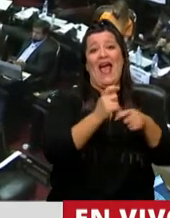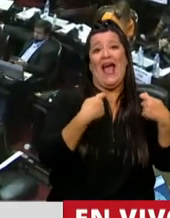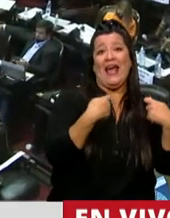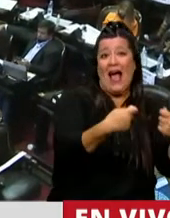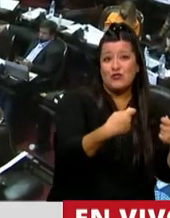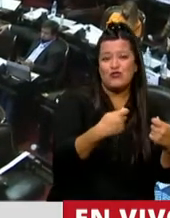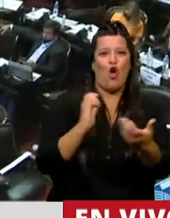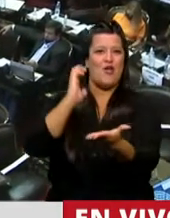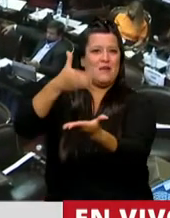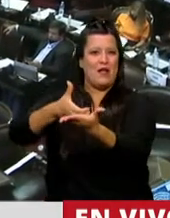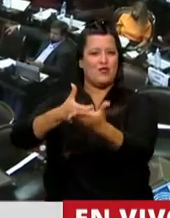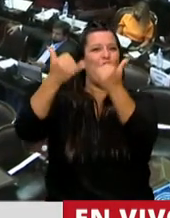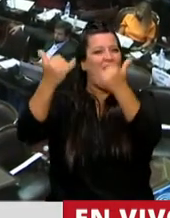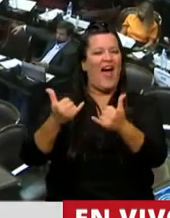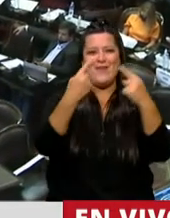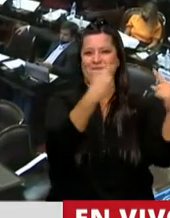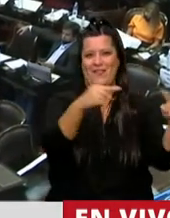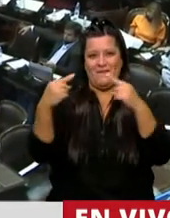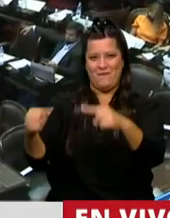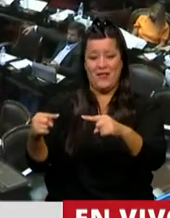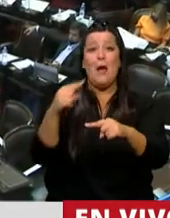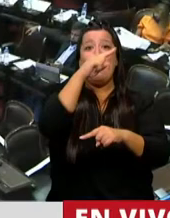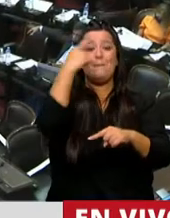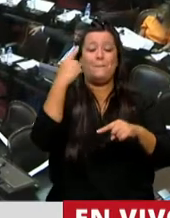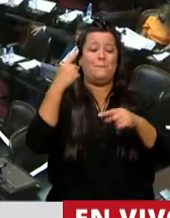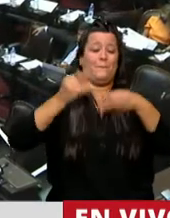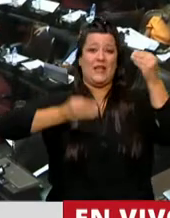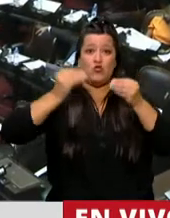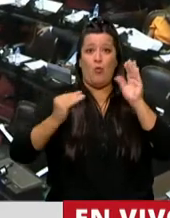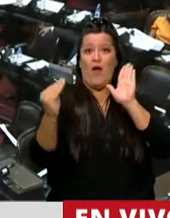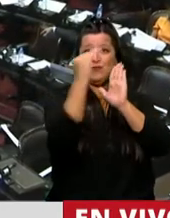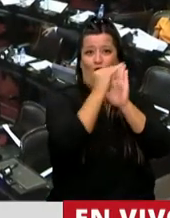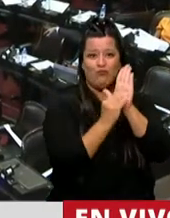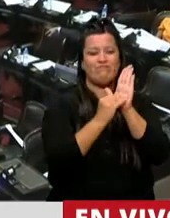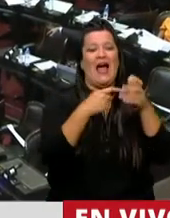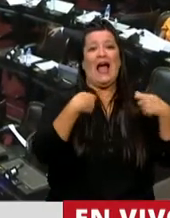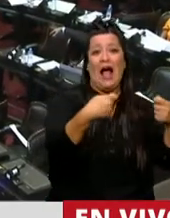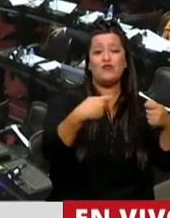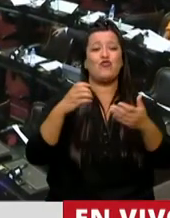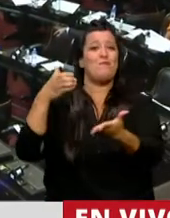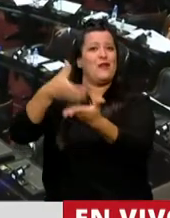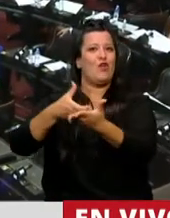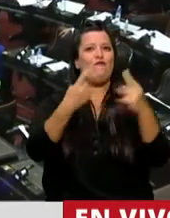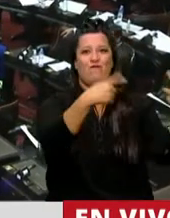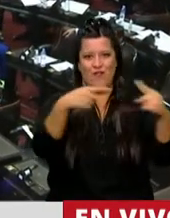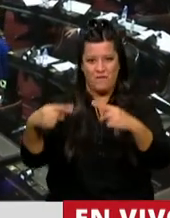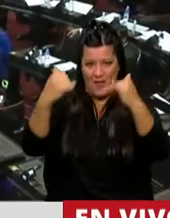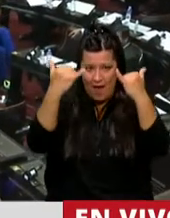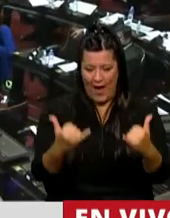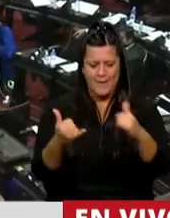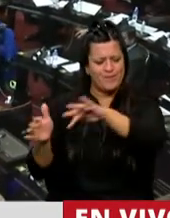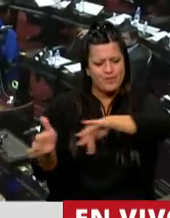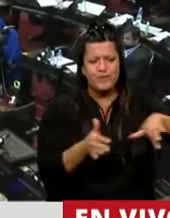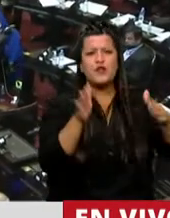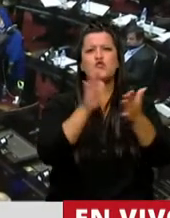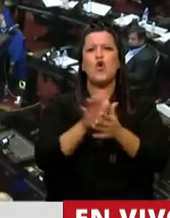una inversión en un presupuesto nacional. Mire, señora Presidenta, en materia de ciencia y tecnología, por